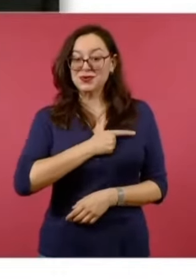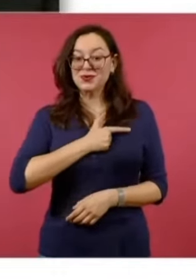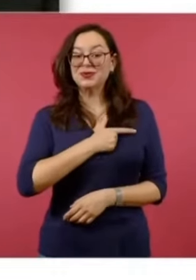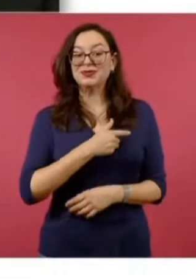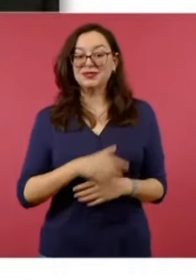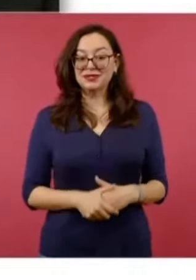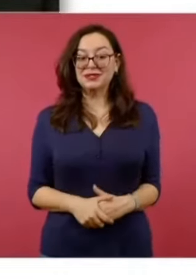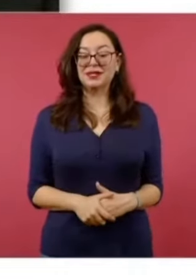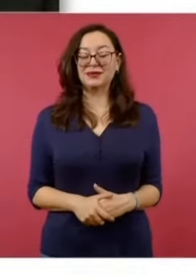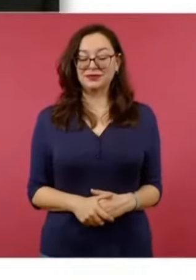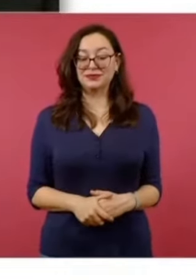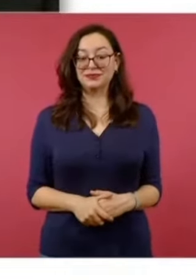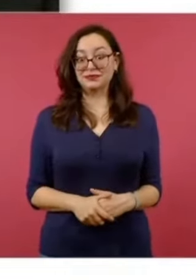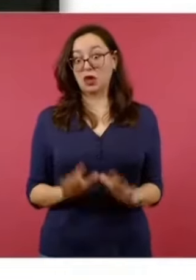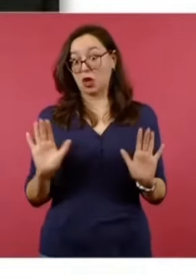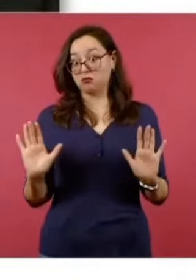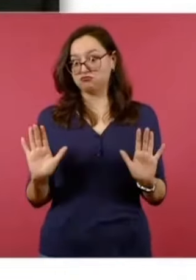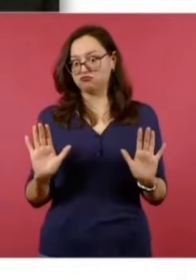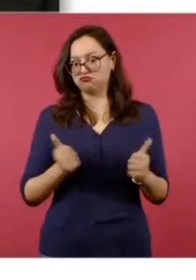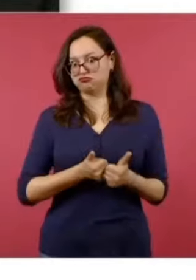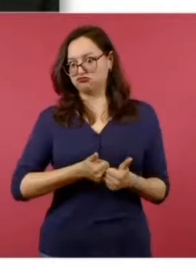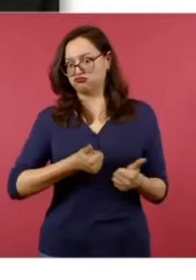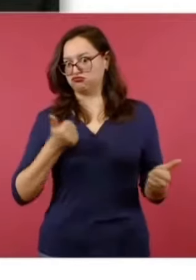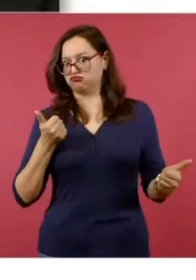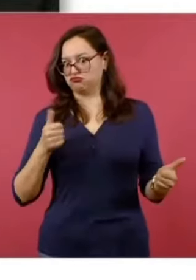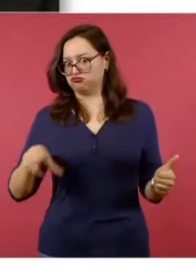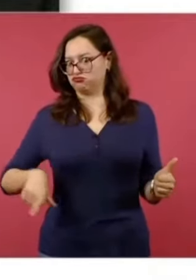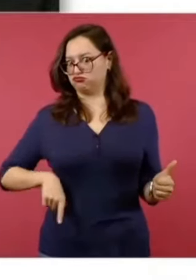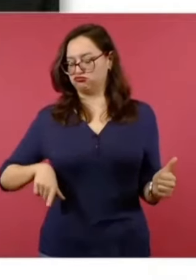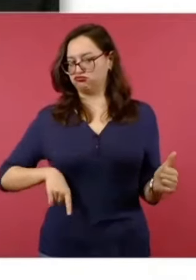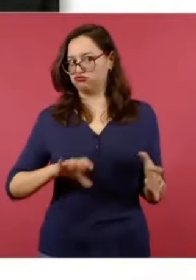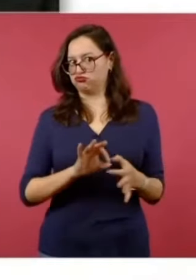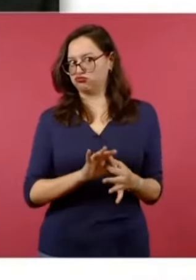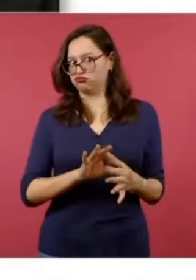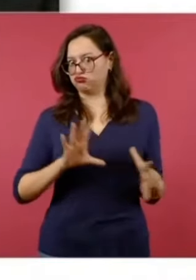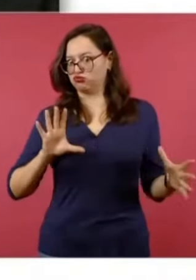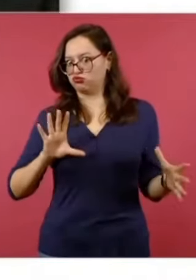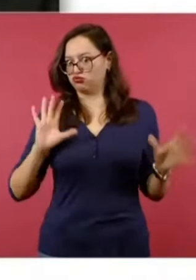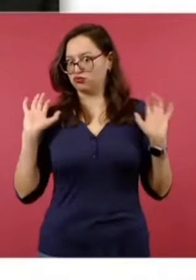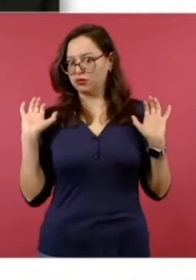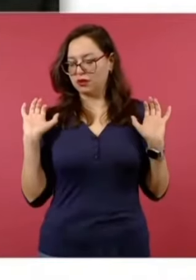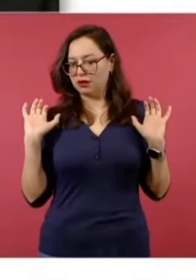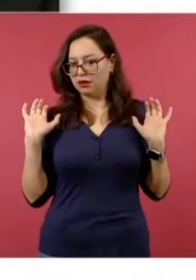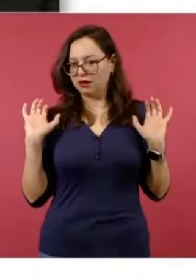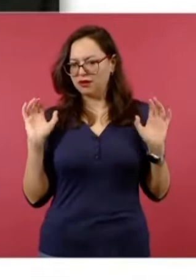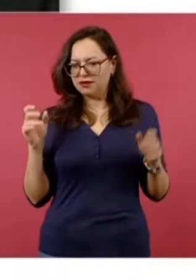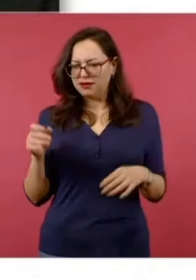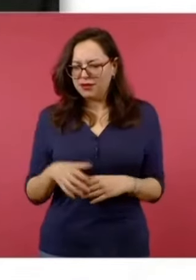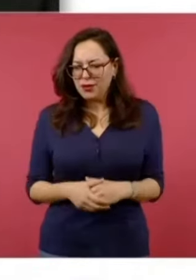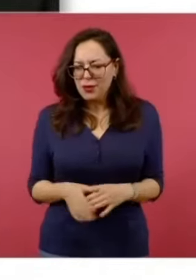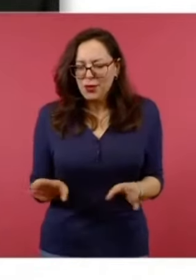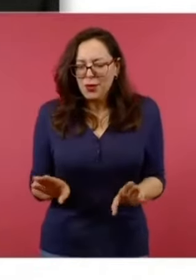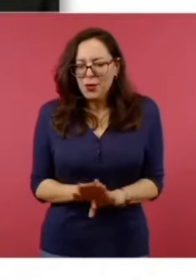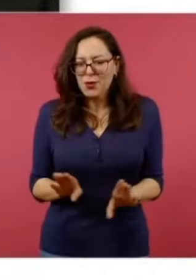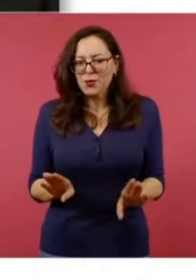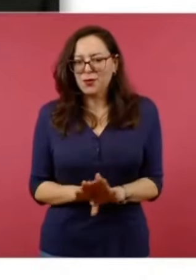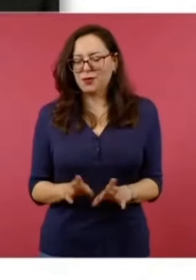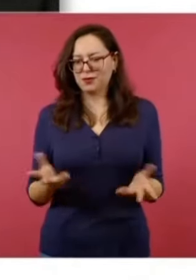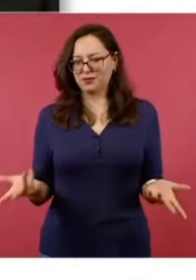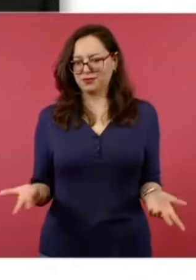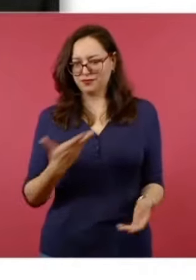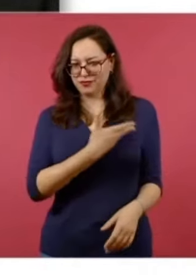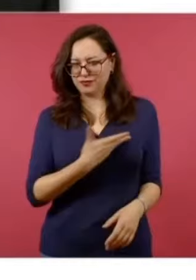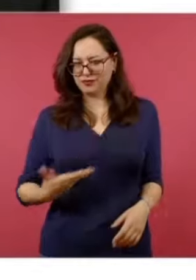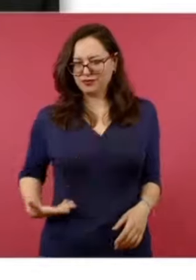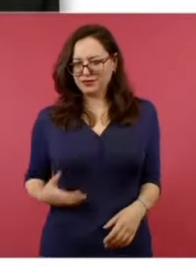autónomamente con Felipe Calderón y un preso en Estados Unidos, el exsecretario de Seguridad Pública